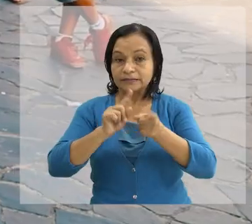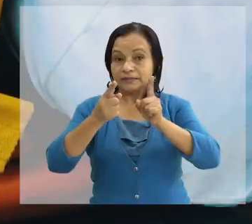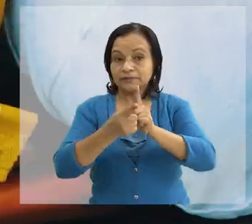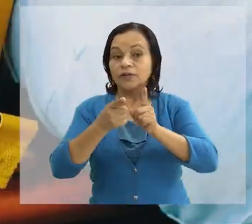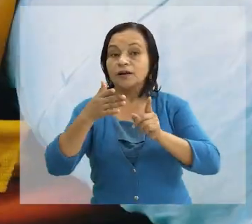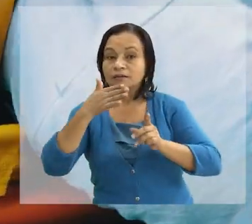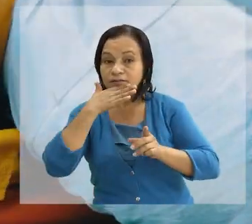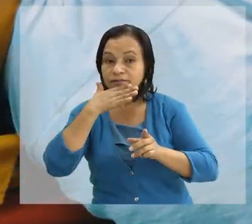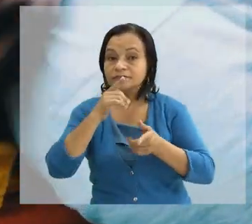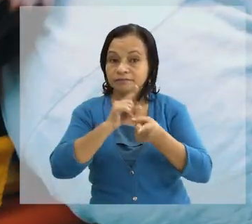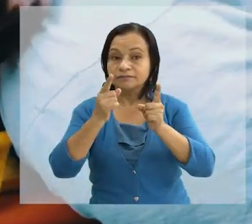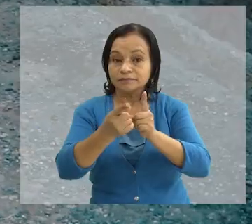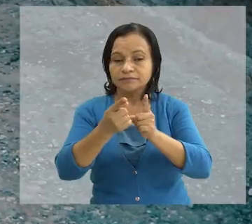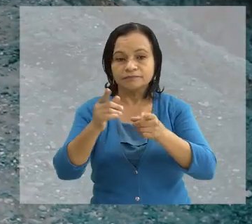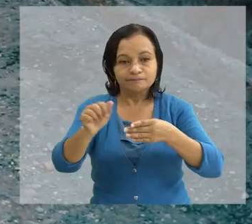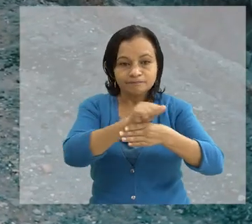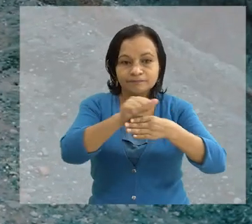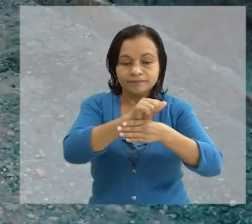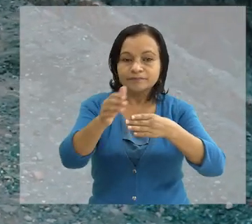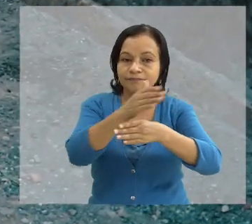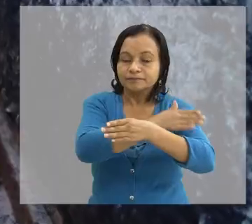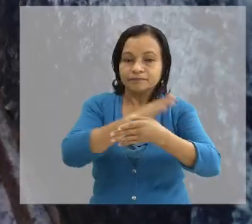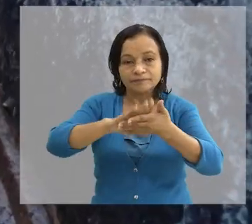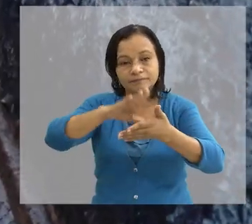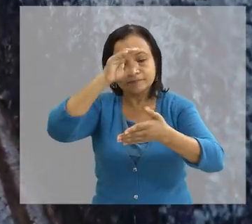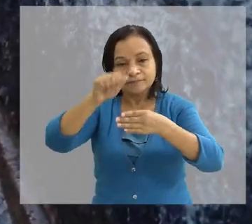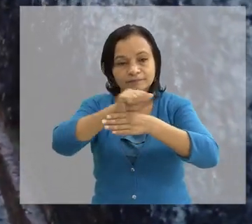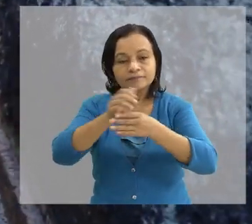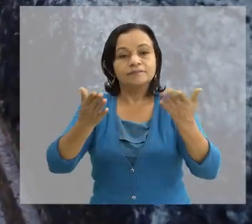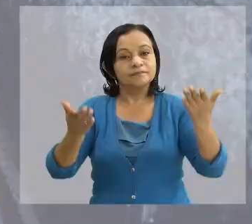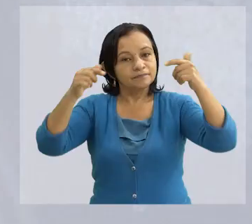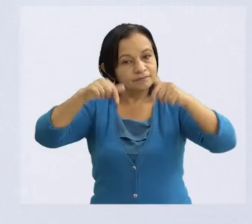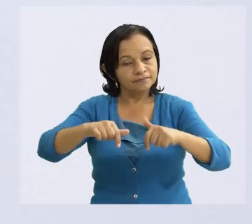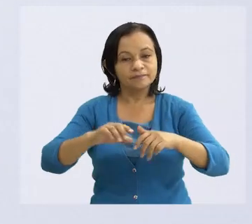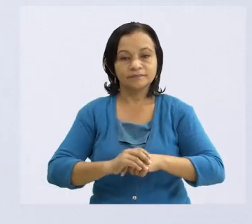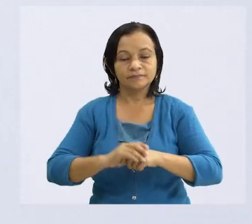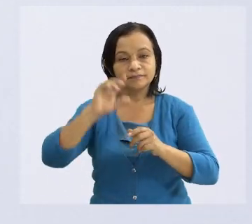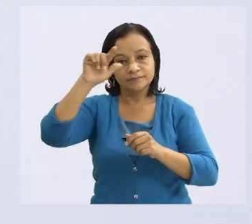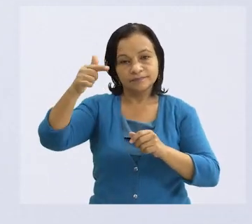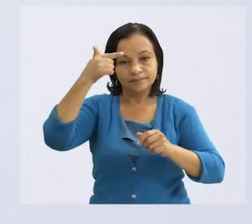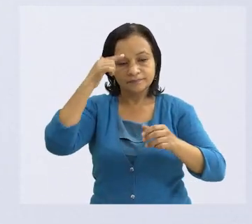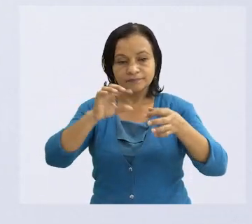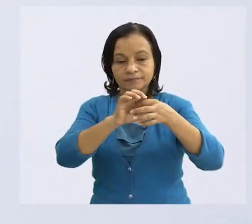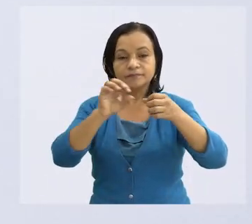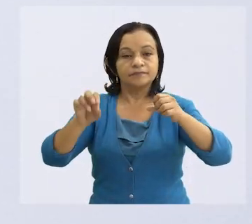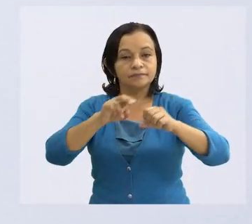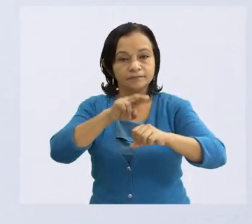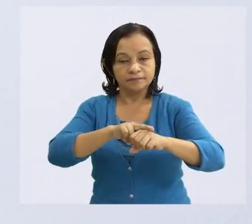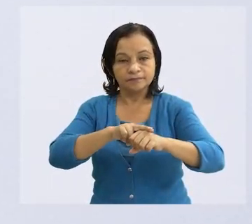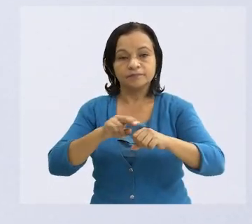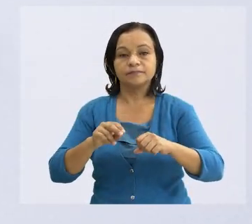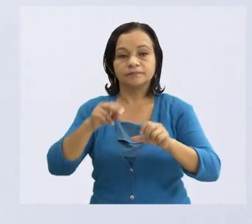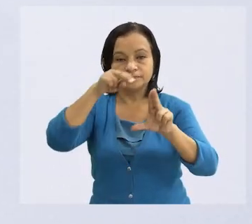paso al riesgo Preparémonos juntos Preparémonos ahora Gobierno de Reconciliación y Unidad